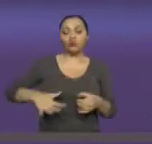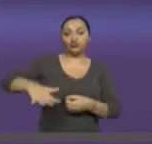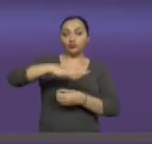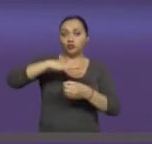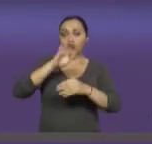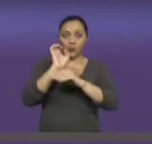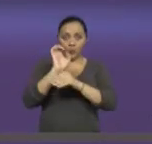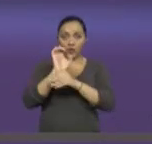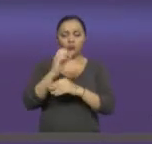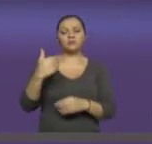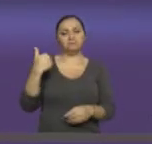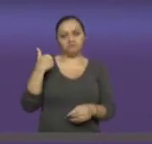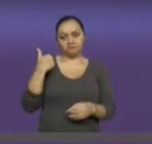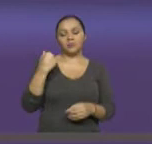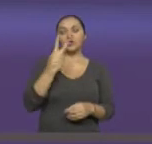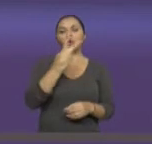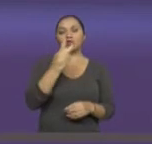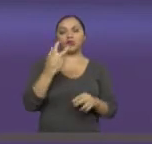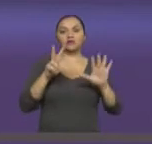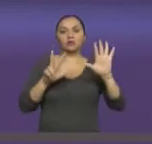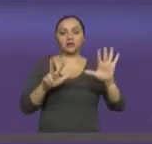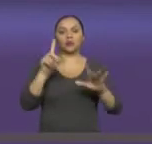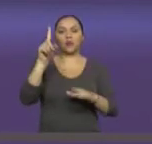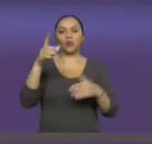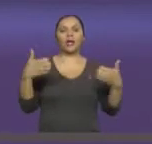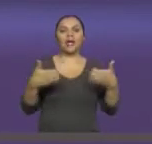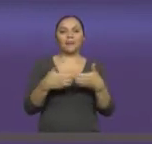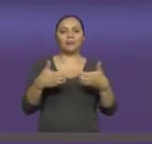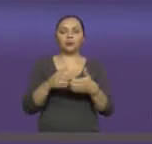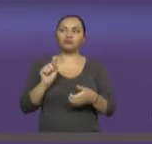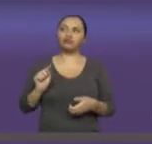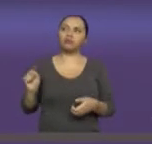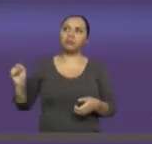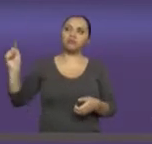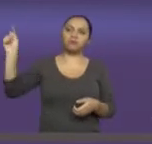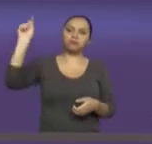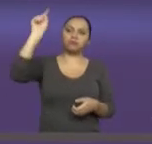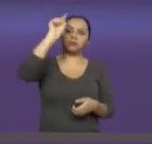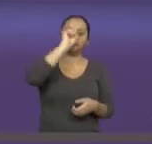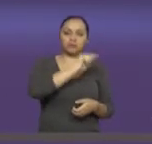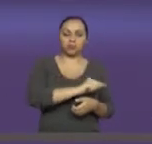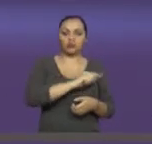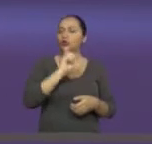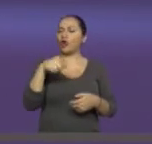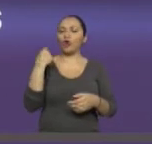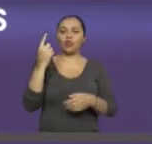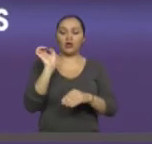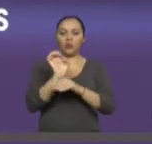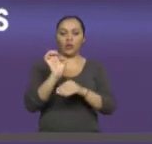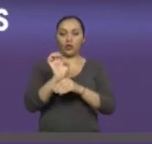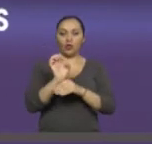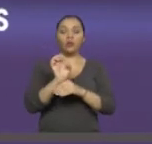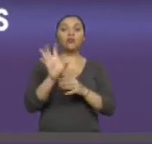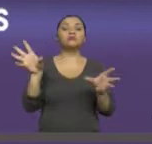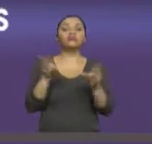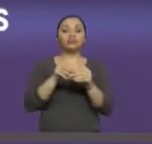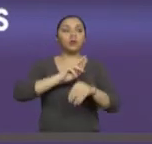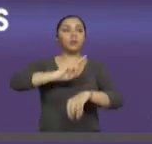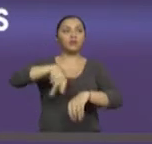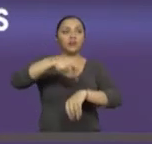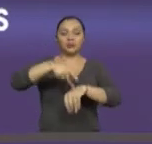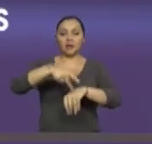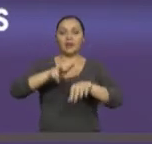existen 281 equipos calificadores a nivel nacional, conformados por 729